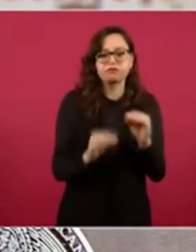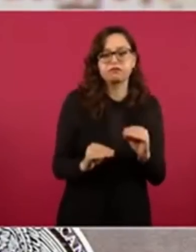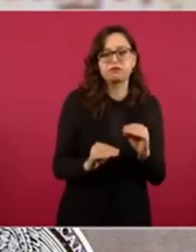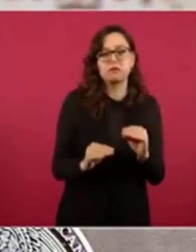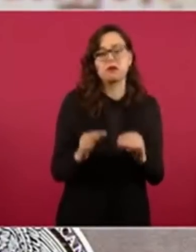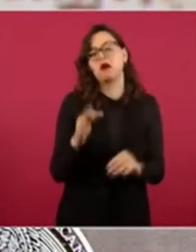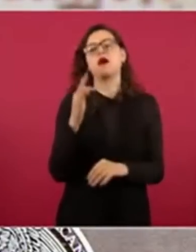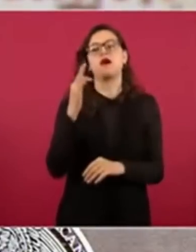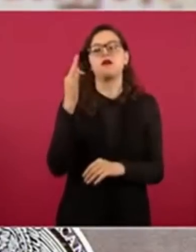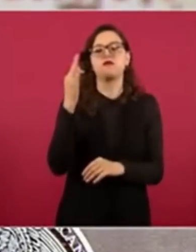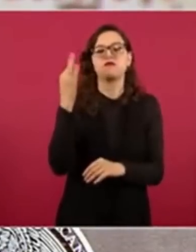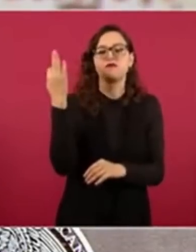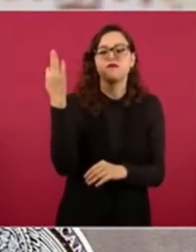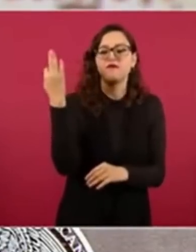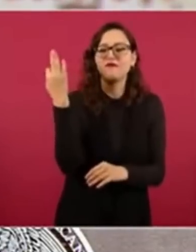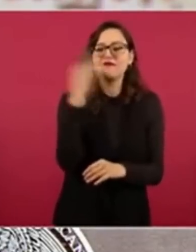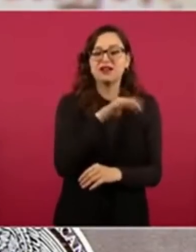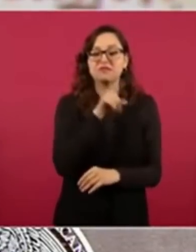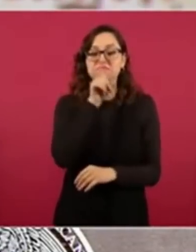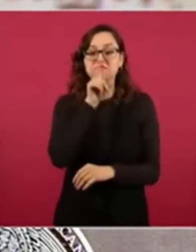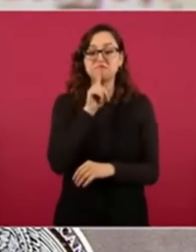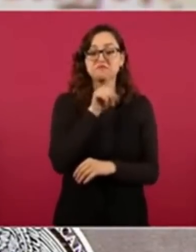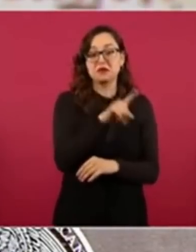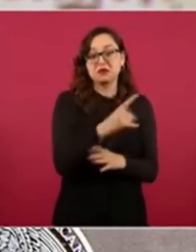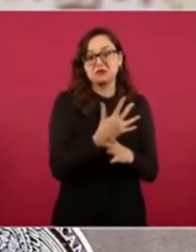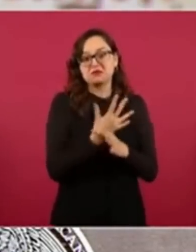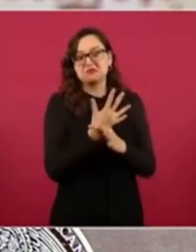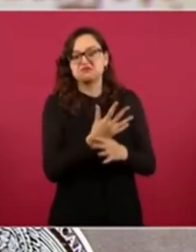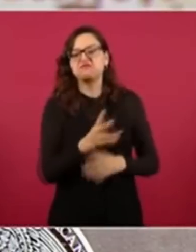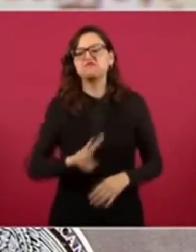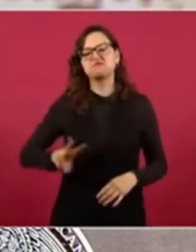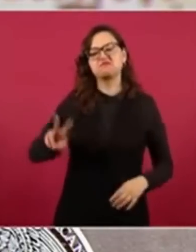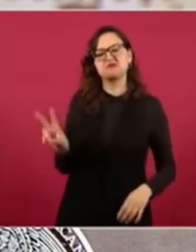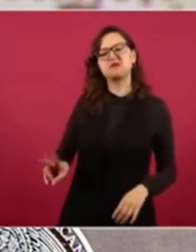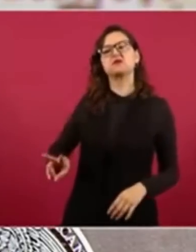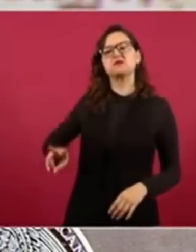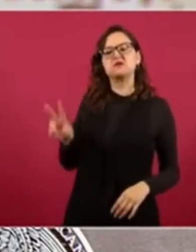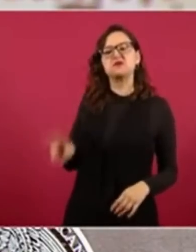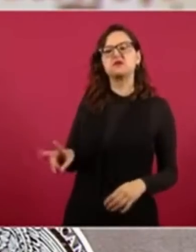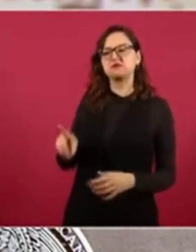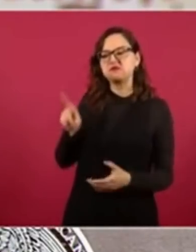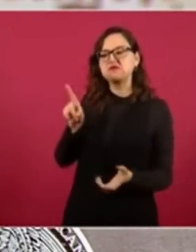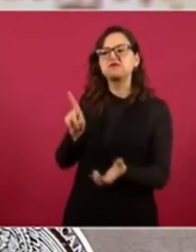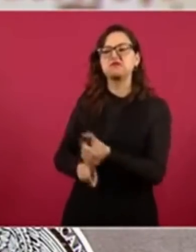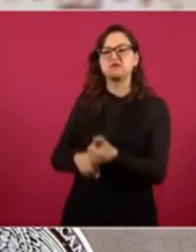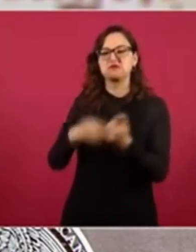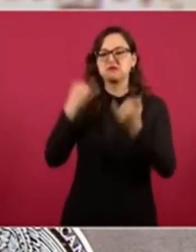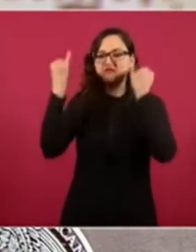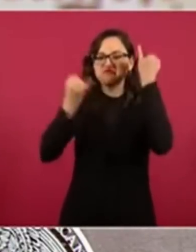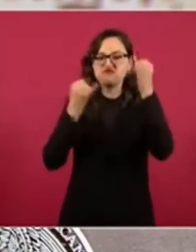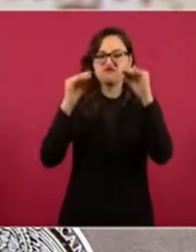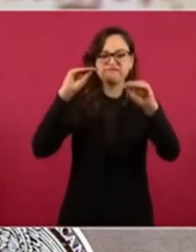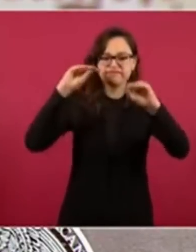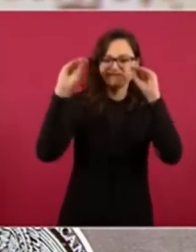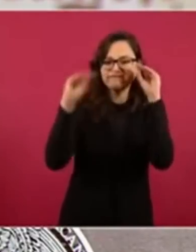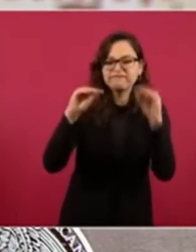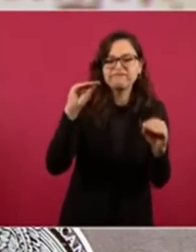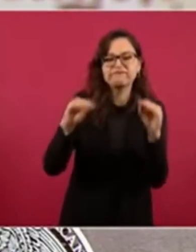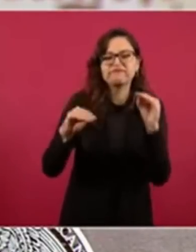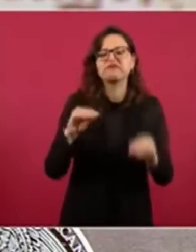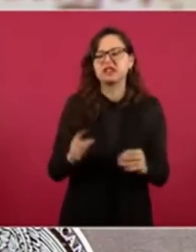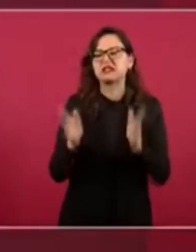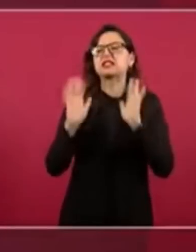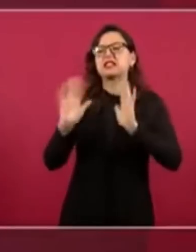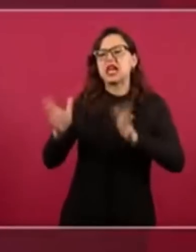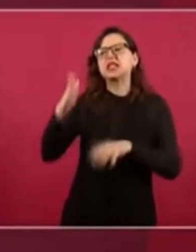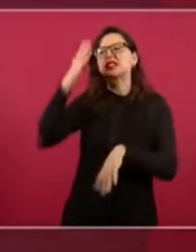fuentes confiables de Palacio Nacional. Y disque súper cercanísimas al Presidente